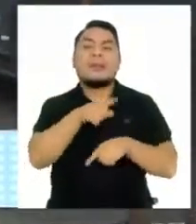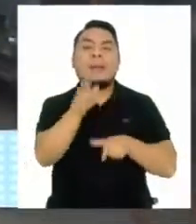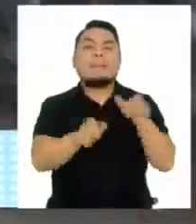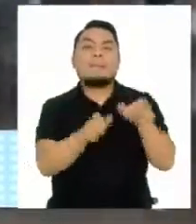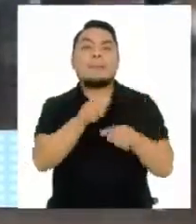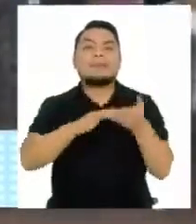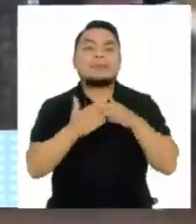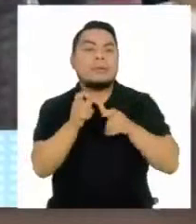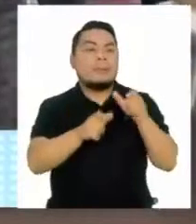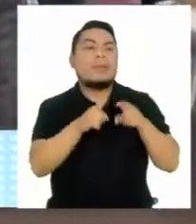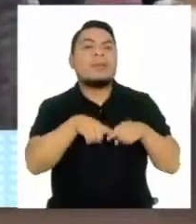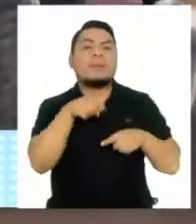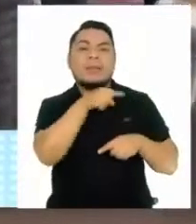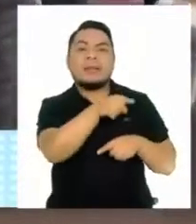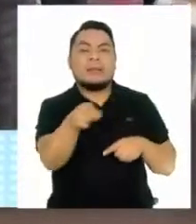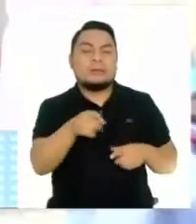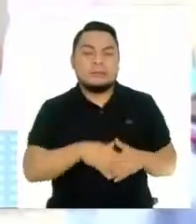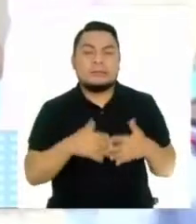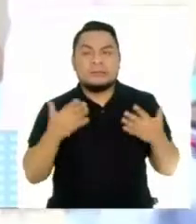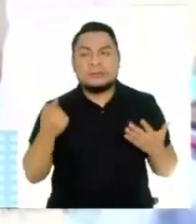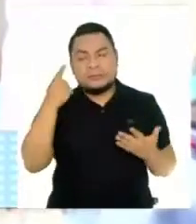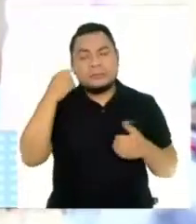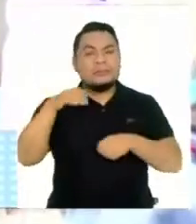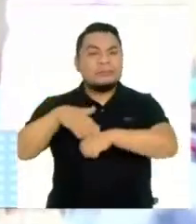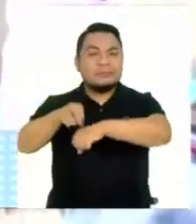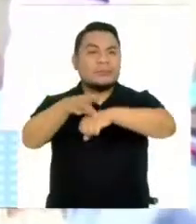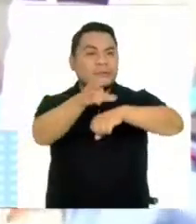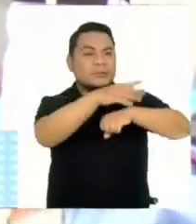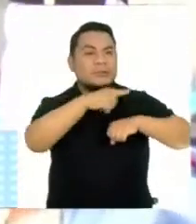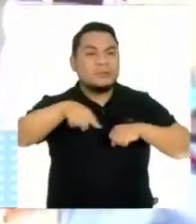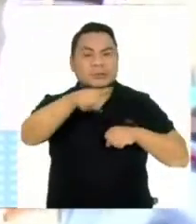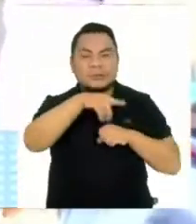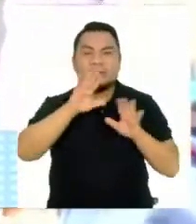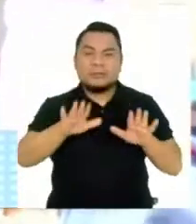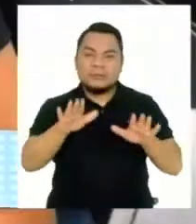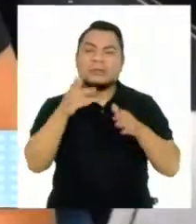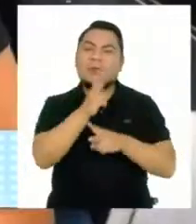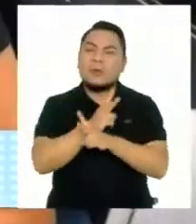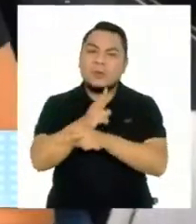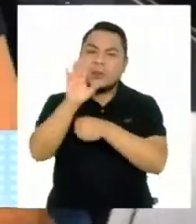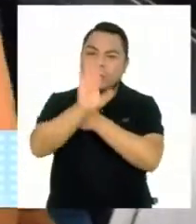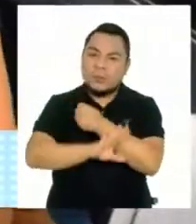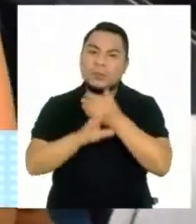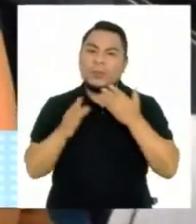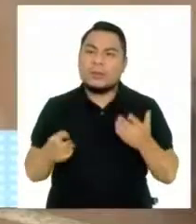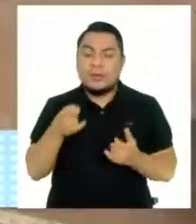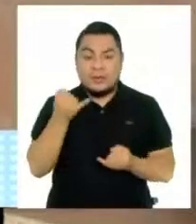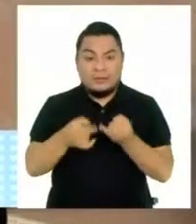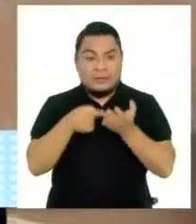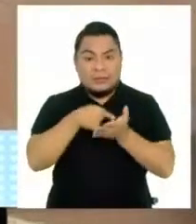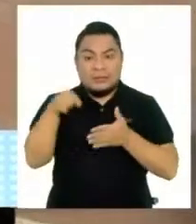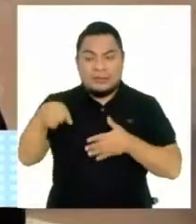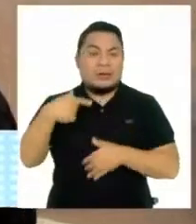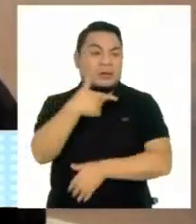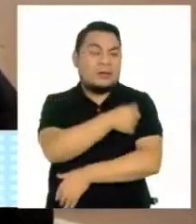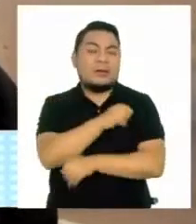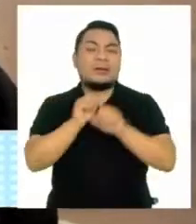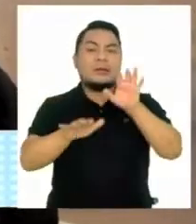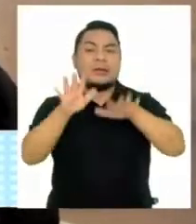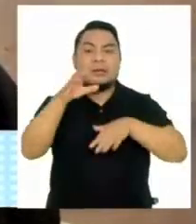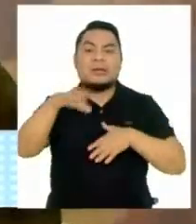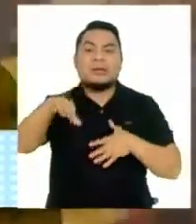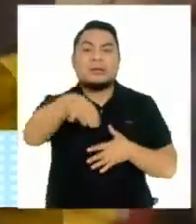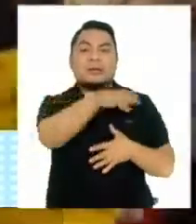población, por lo que están implementando campañas de concientización en las regiones. Reiteró que este fin de semana se realizarán vacunatones en 15